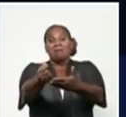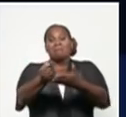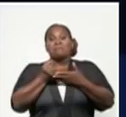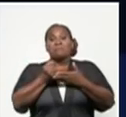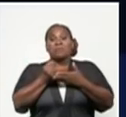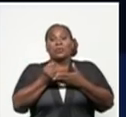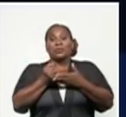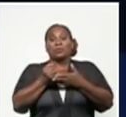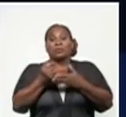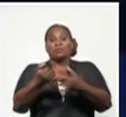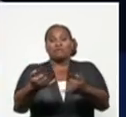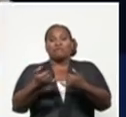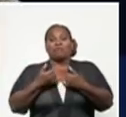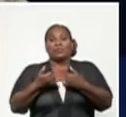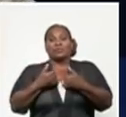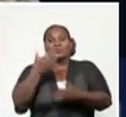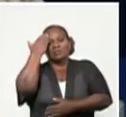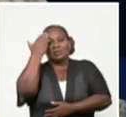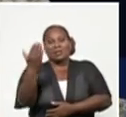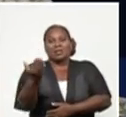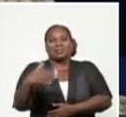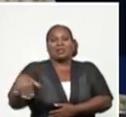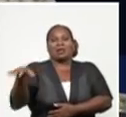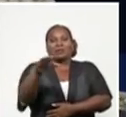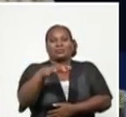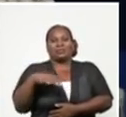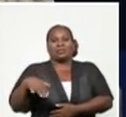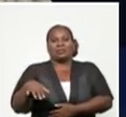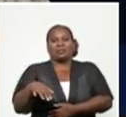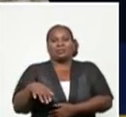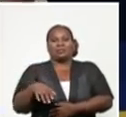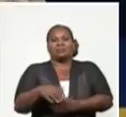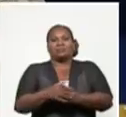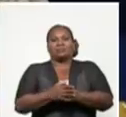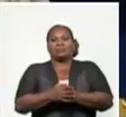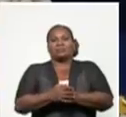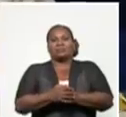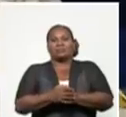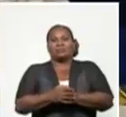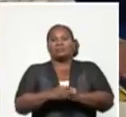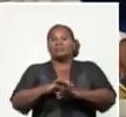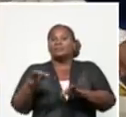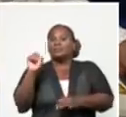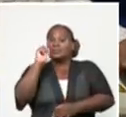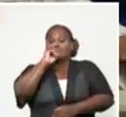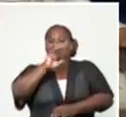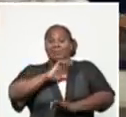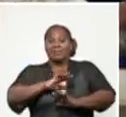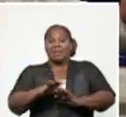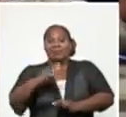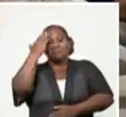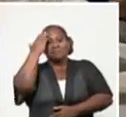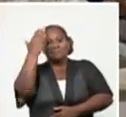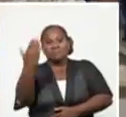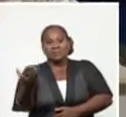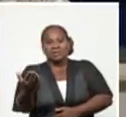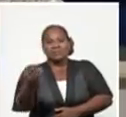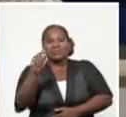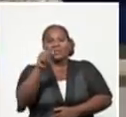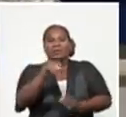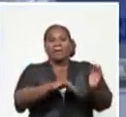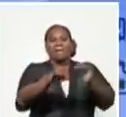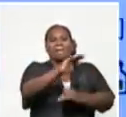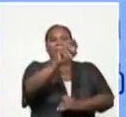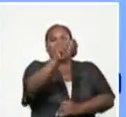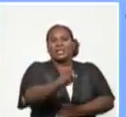información. Y gracias a todos ustedes que han hecho posible la transmisión. Así terminamos entonces. El agradecimiento para usted, Ministro, Doctor